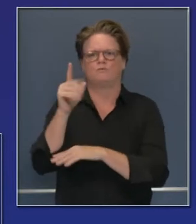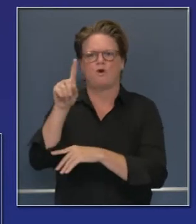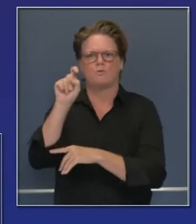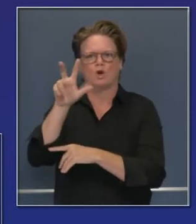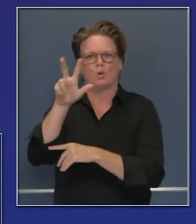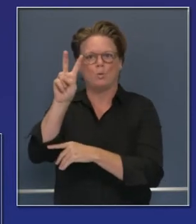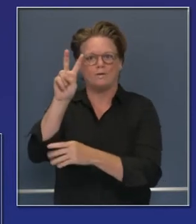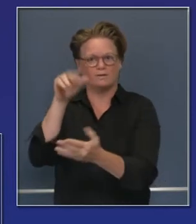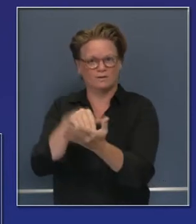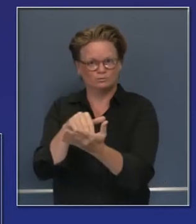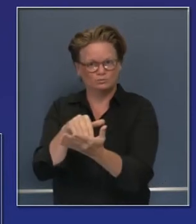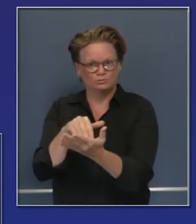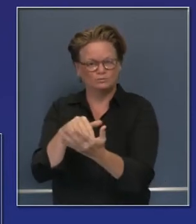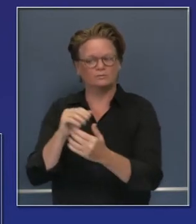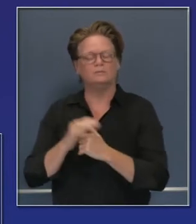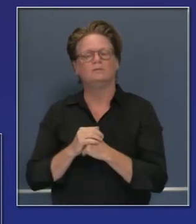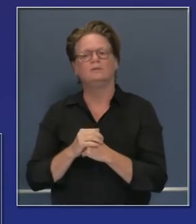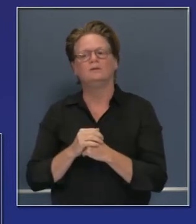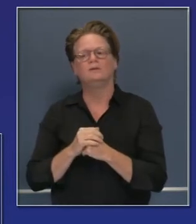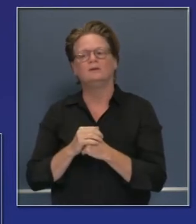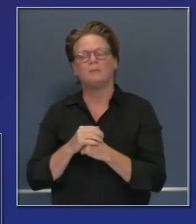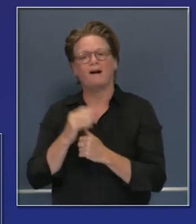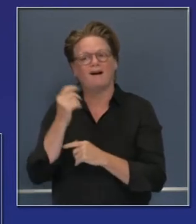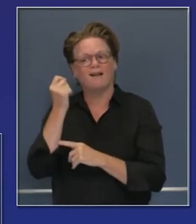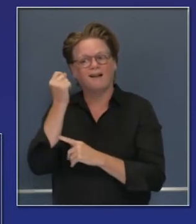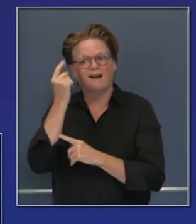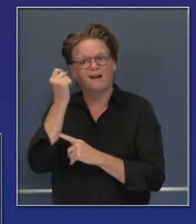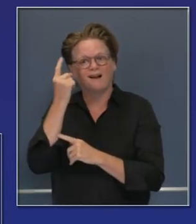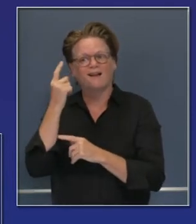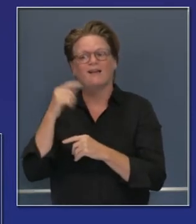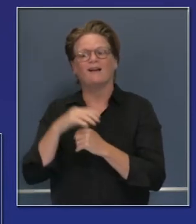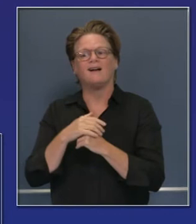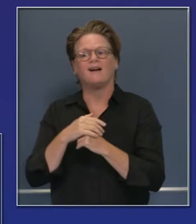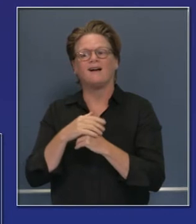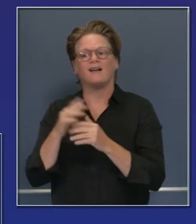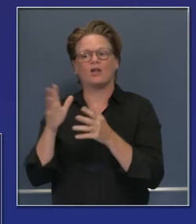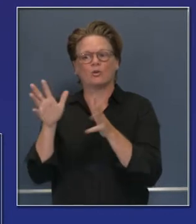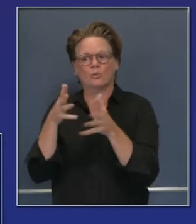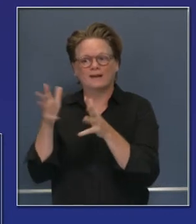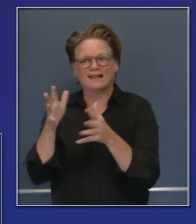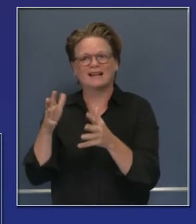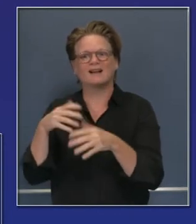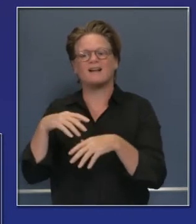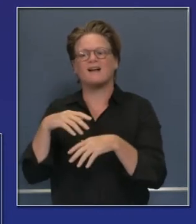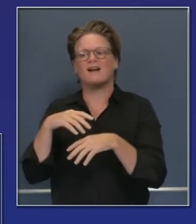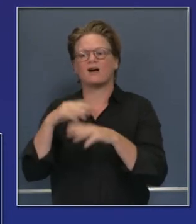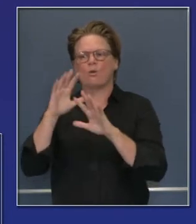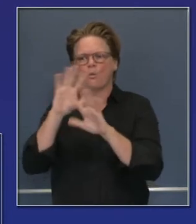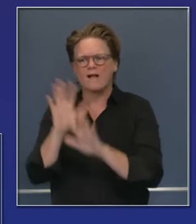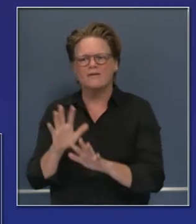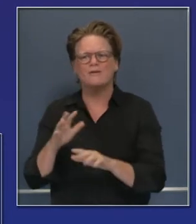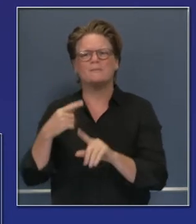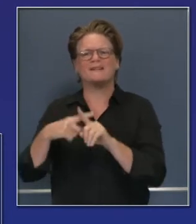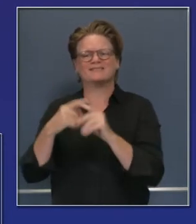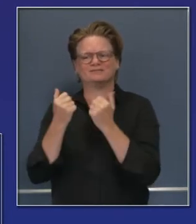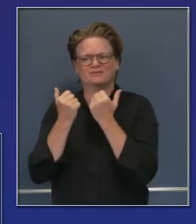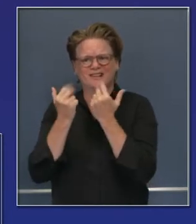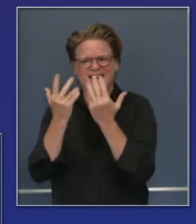El reto ha sido la ola de calor y los incendios forestales, pero vamos a